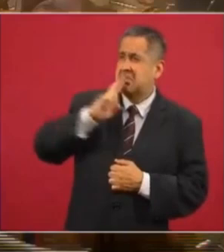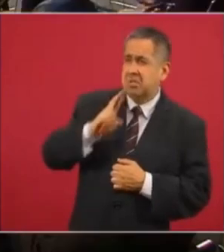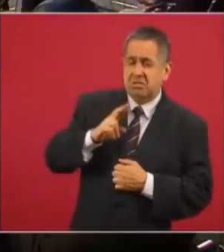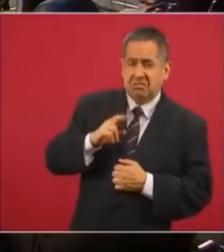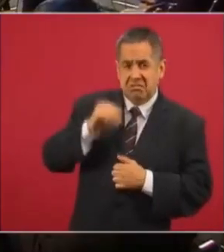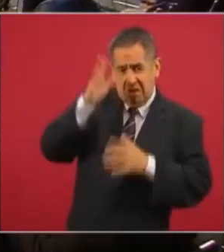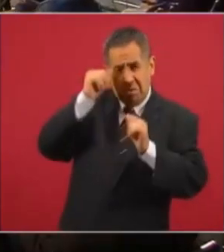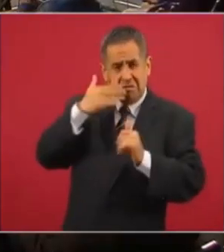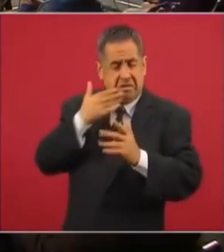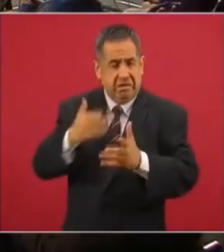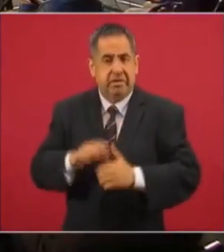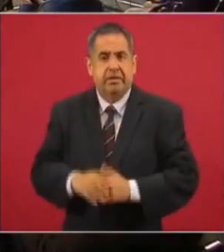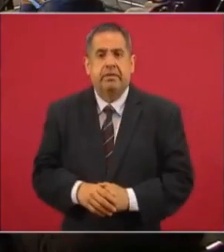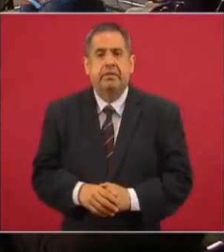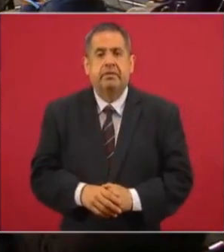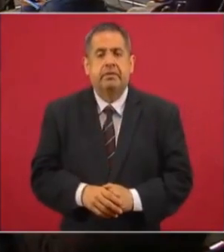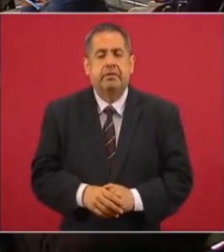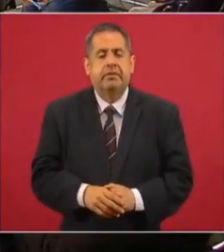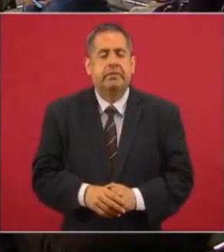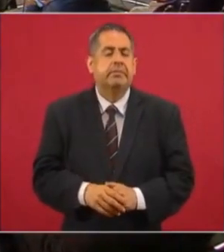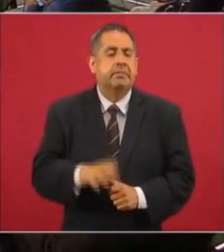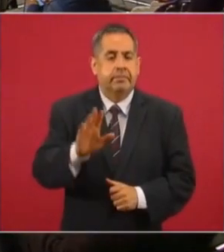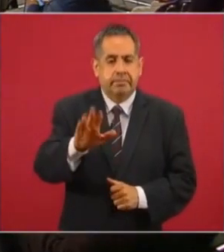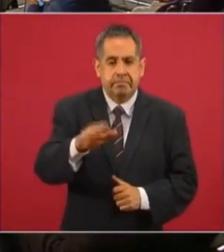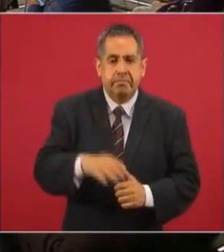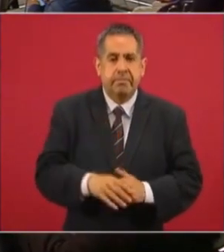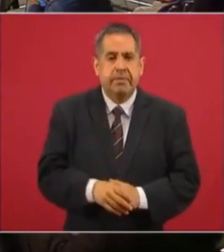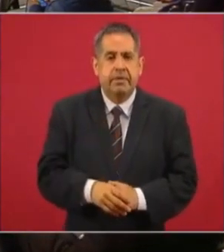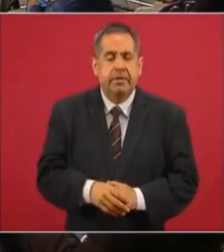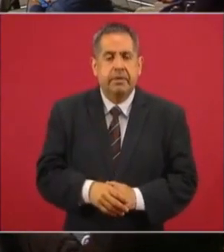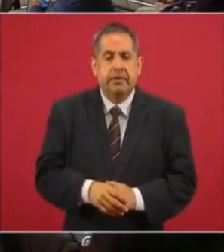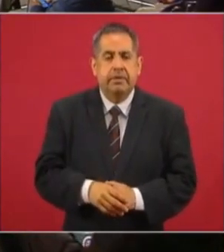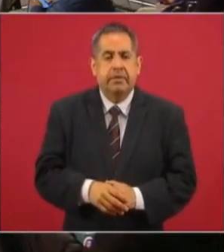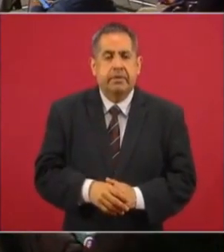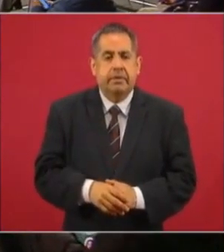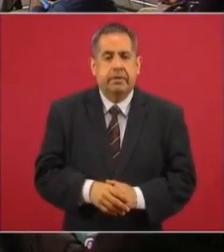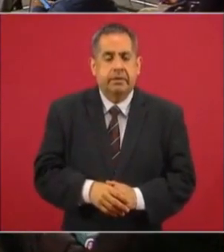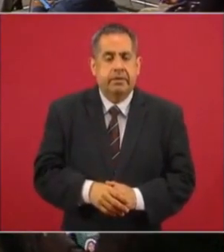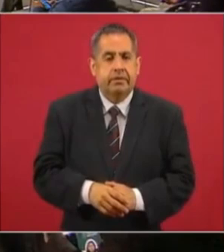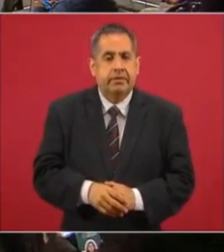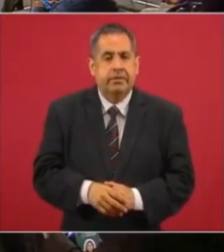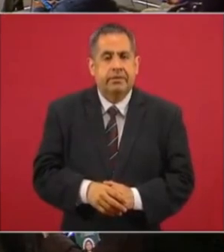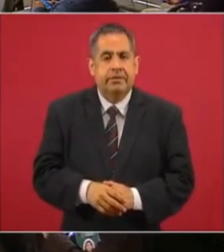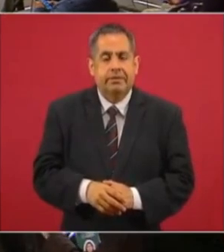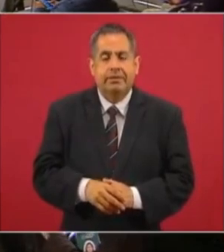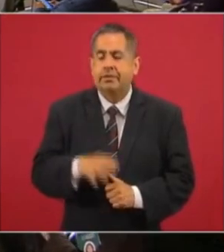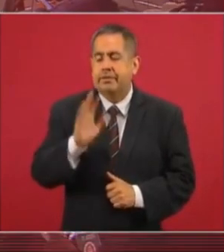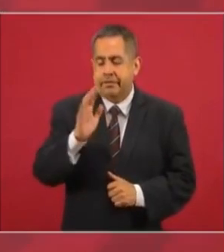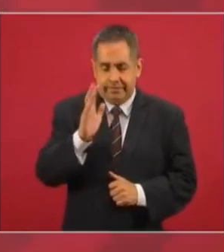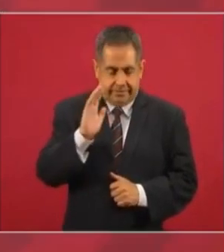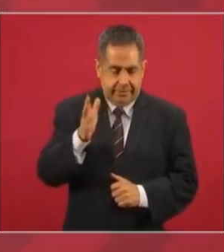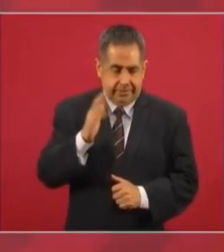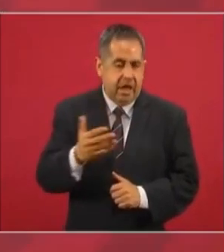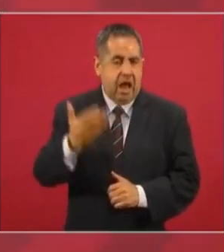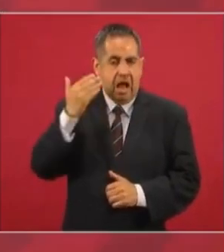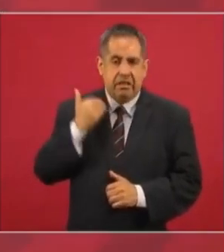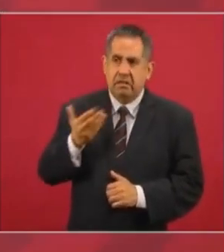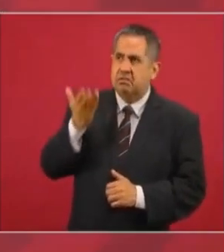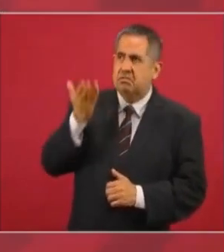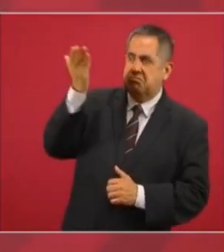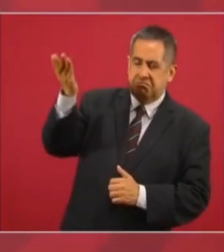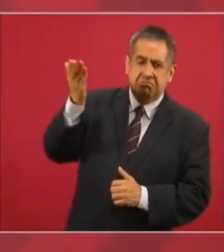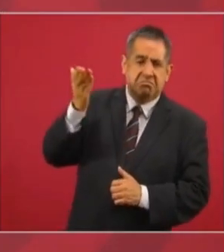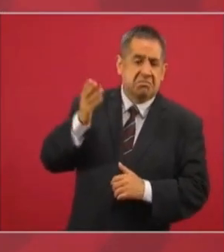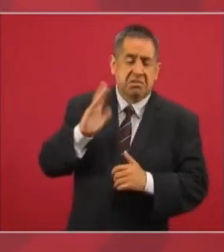Mire, ya se hizo este planteamiento,